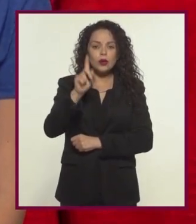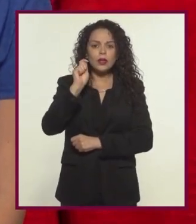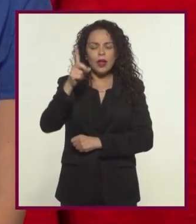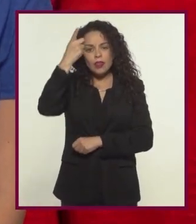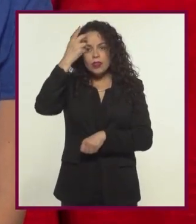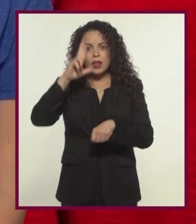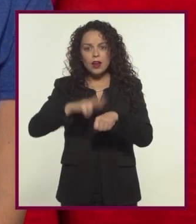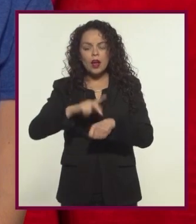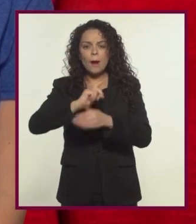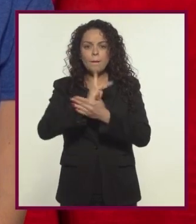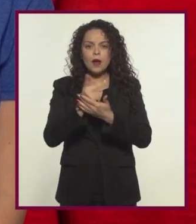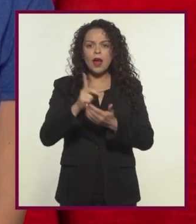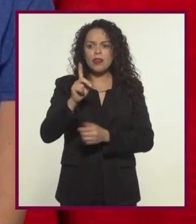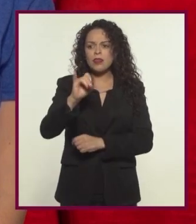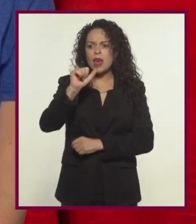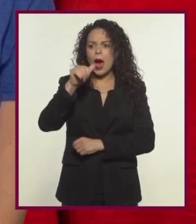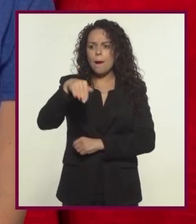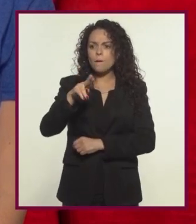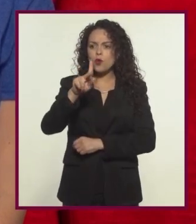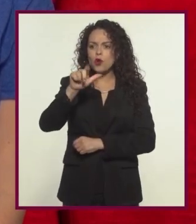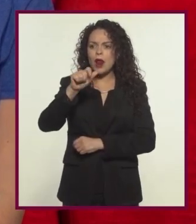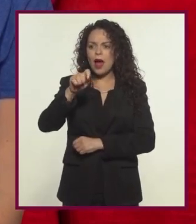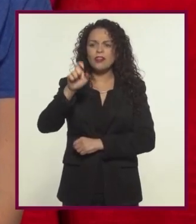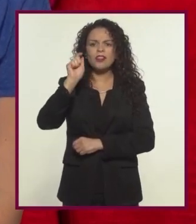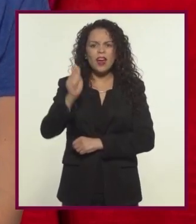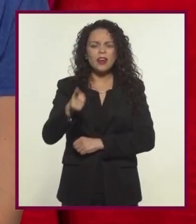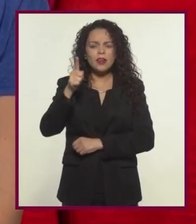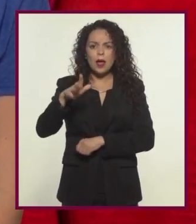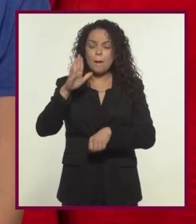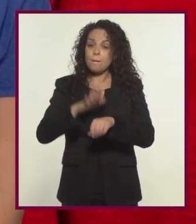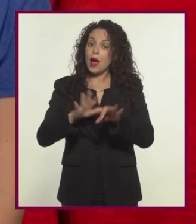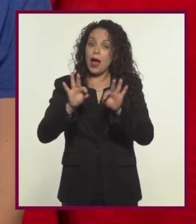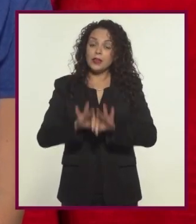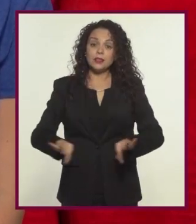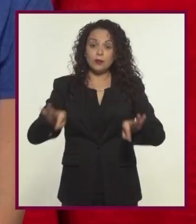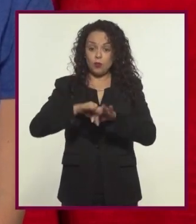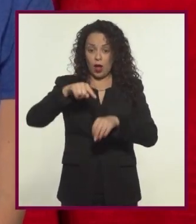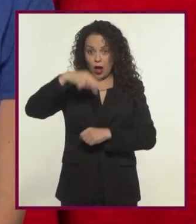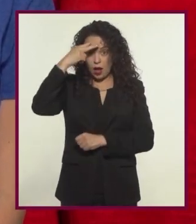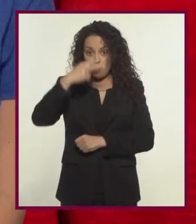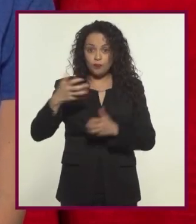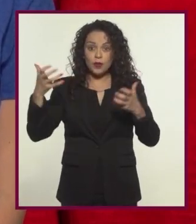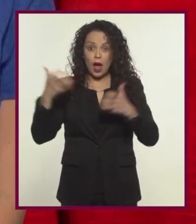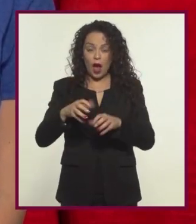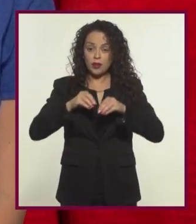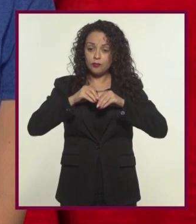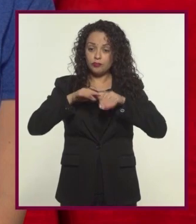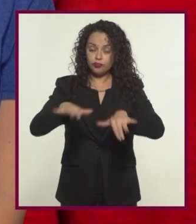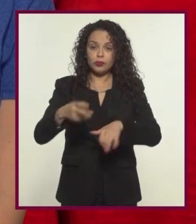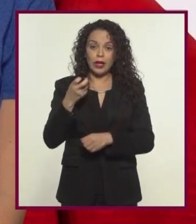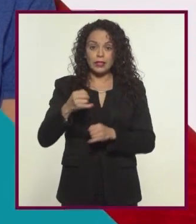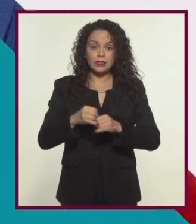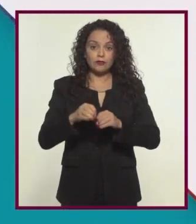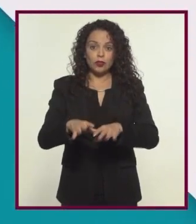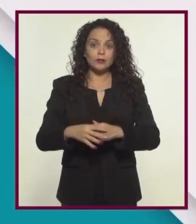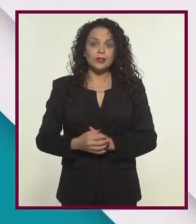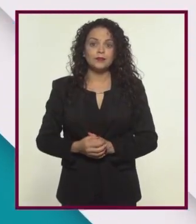Monzur y es la directora de programación de Ambulante, uno de los festivales de documental más importante de México.